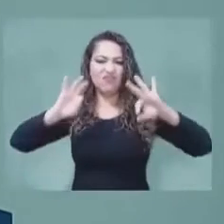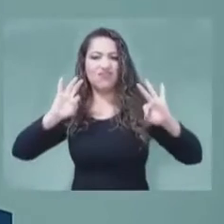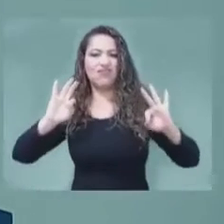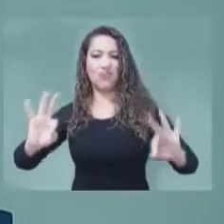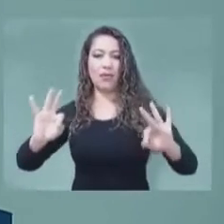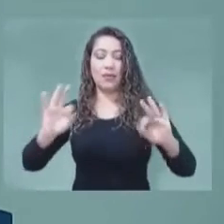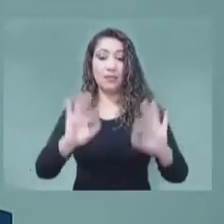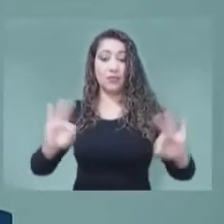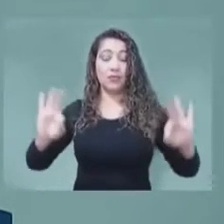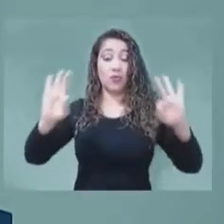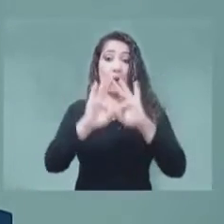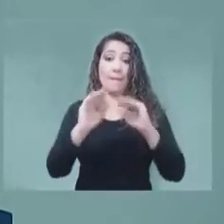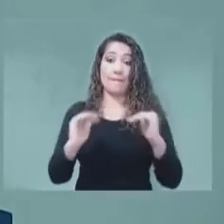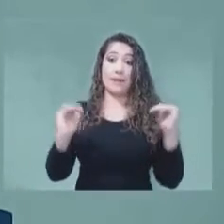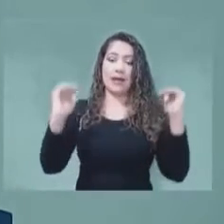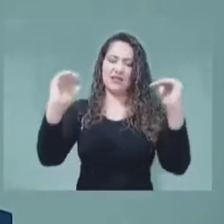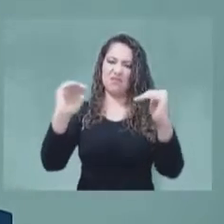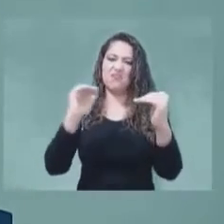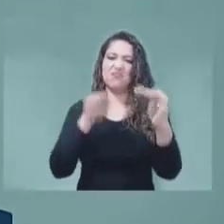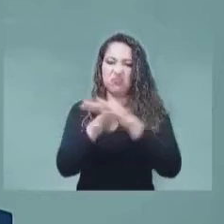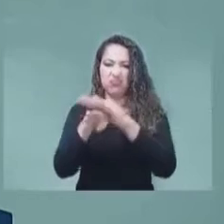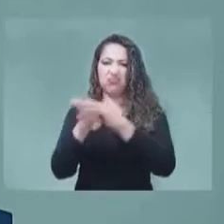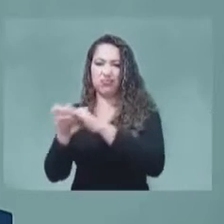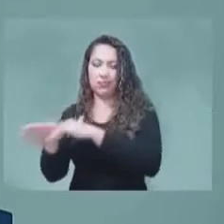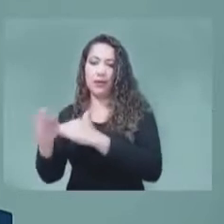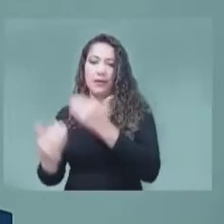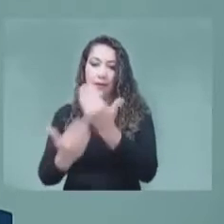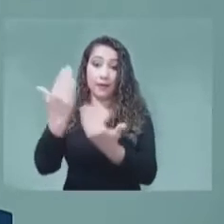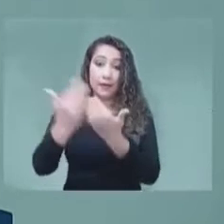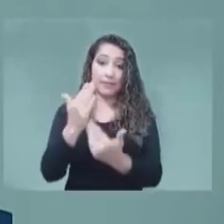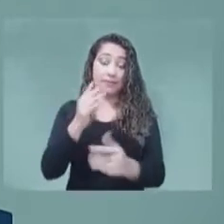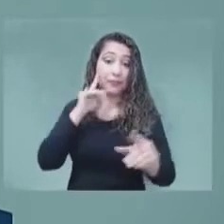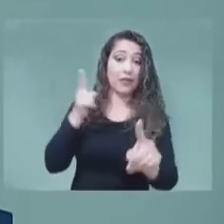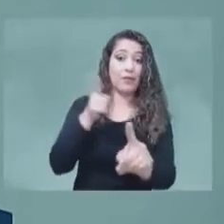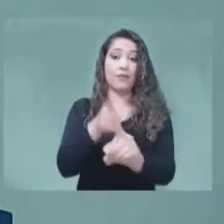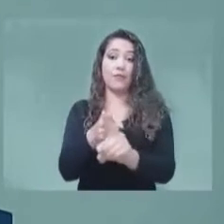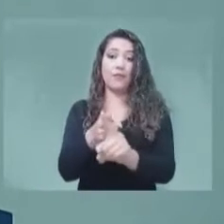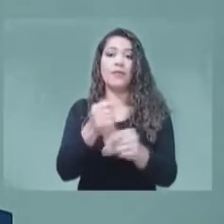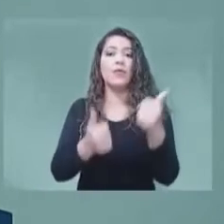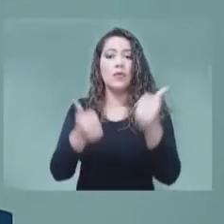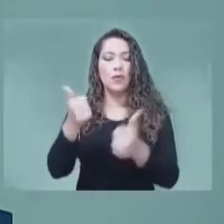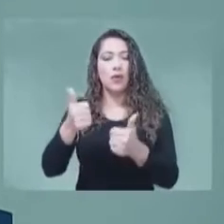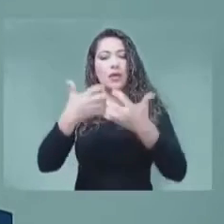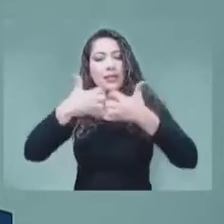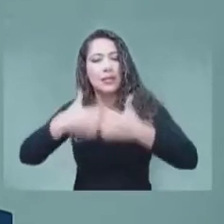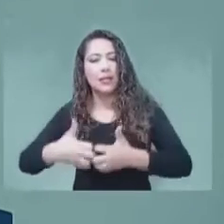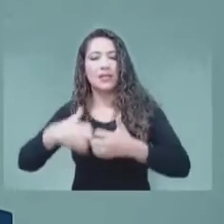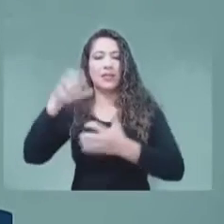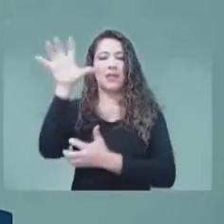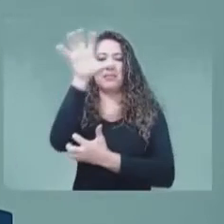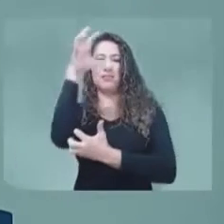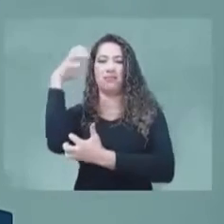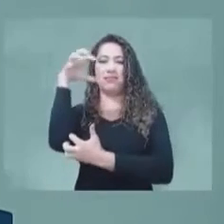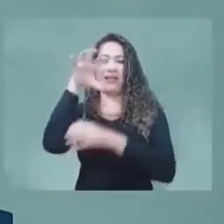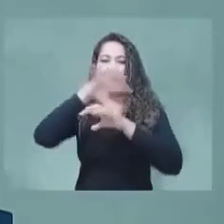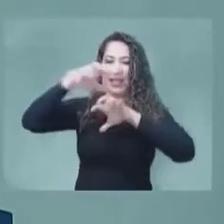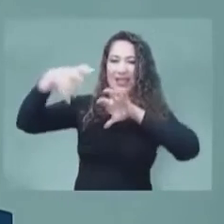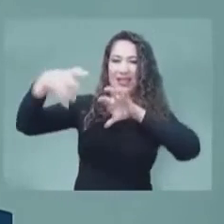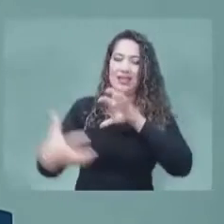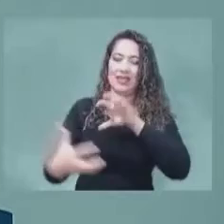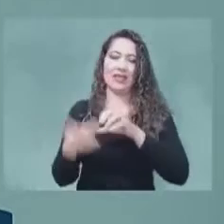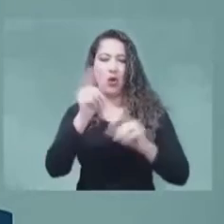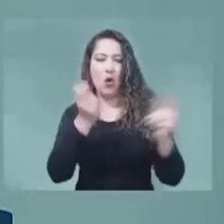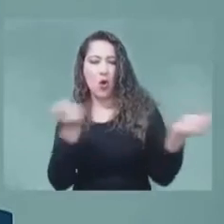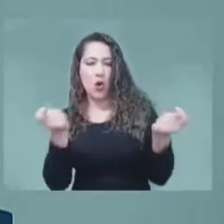accesibles. Allí nos enfocaremos en sistemas no gestacionarios y contaremos con la visión de las compañías más representativas